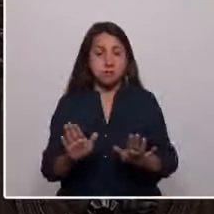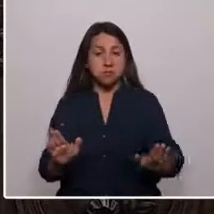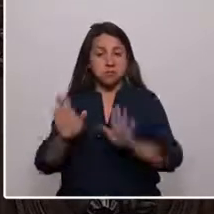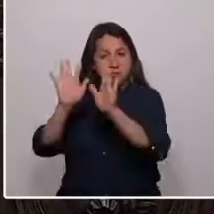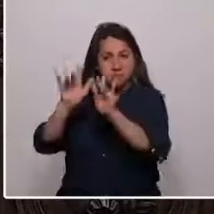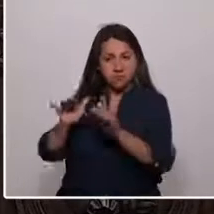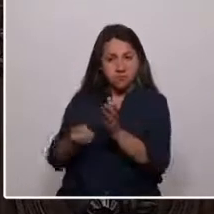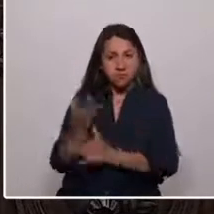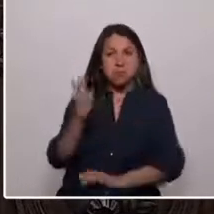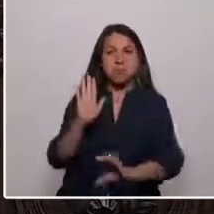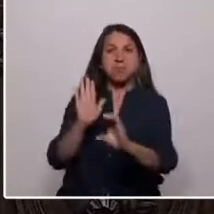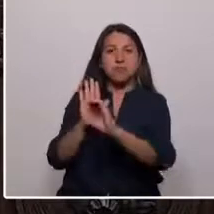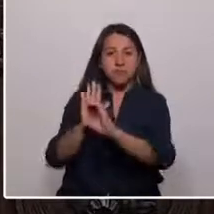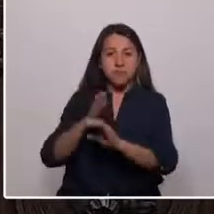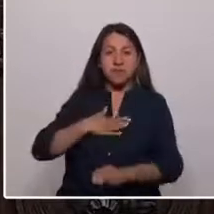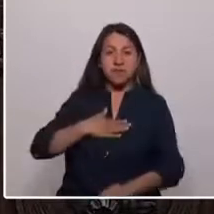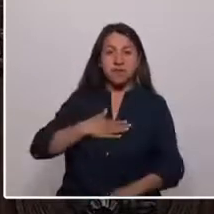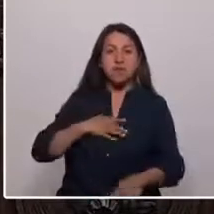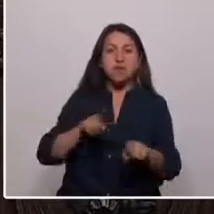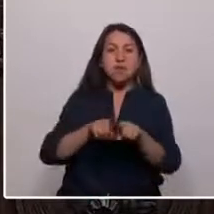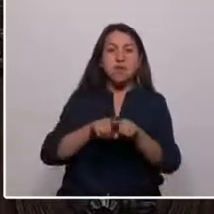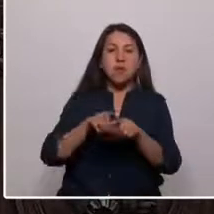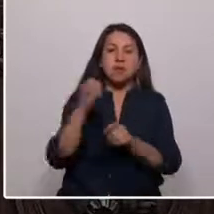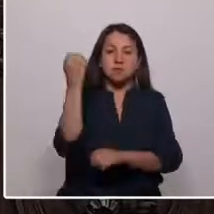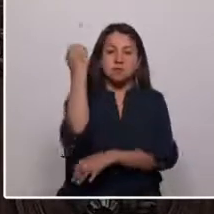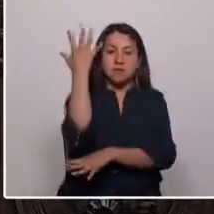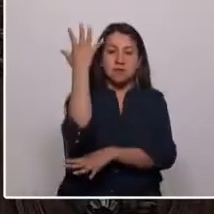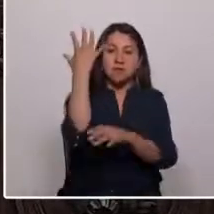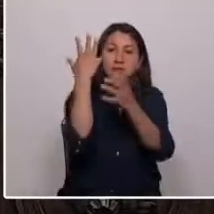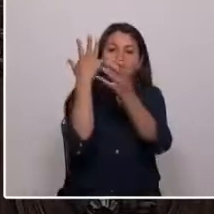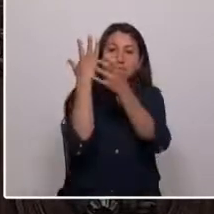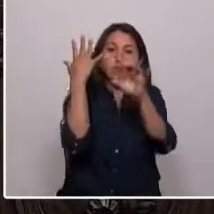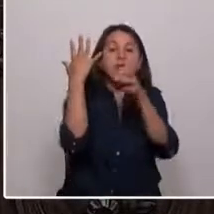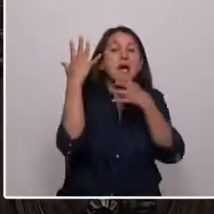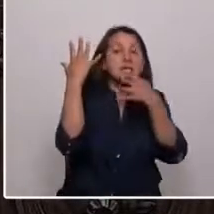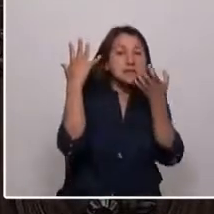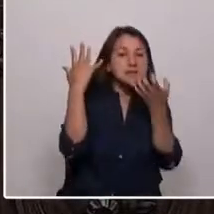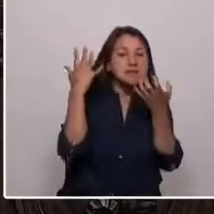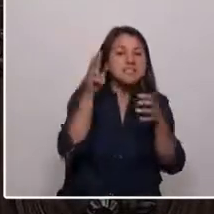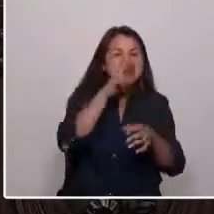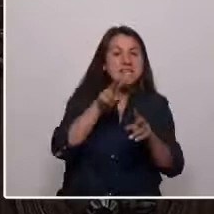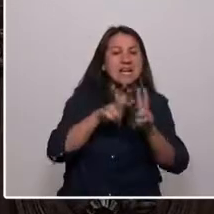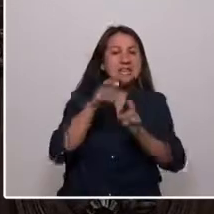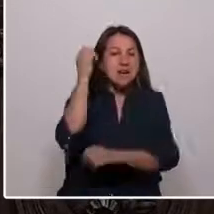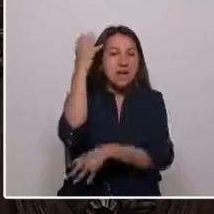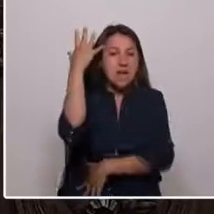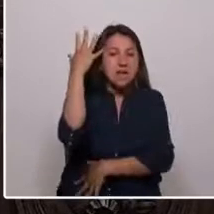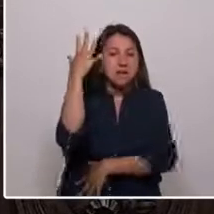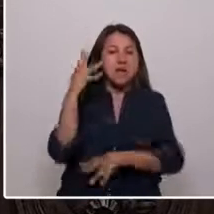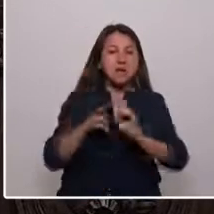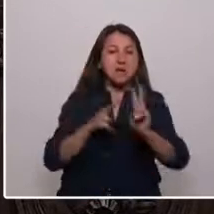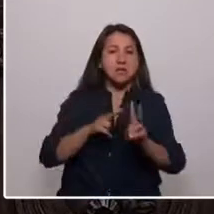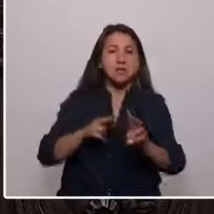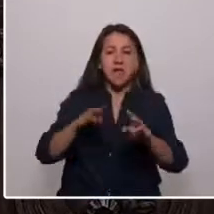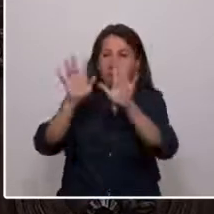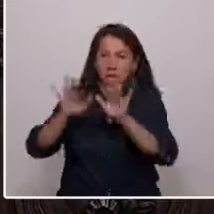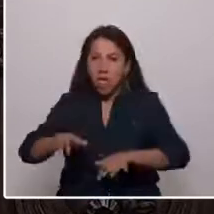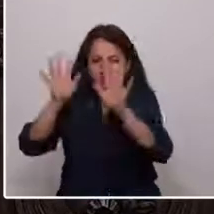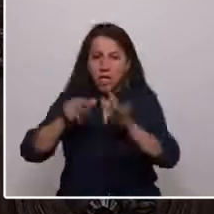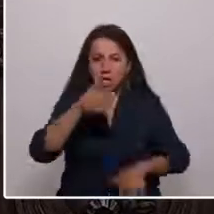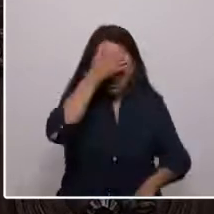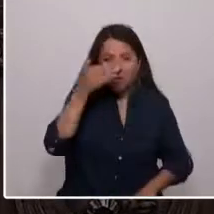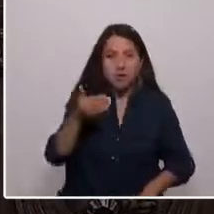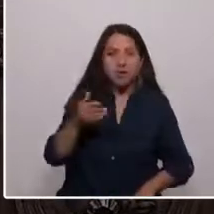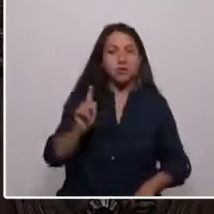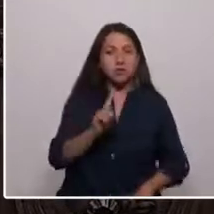Queremos el fruto sin mirar las raíces. ¿Y por qué digo esto? Porque un país es innegablemente historia, idiosincrasia, tradiciones, símbolos, alegrías, pero por sobre